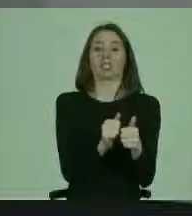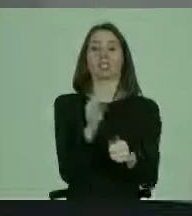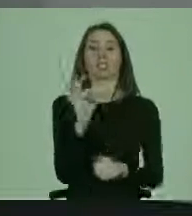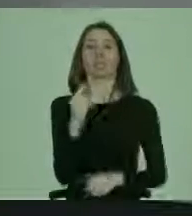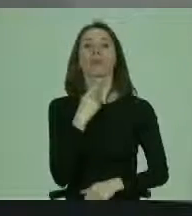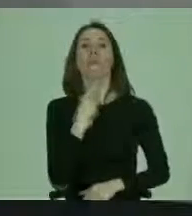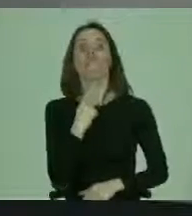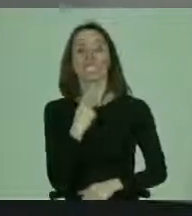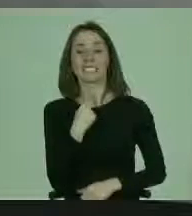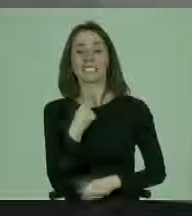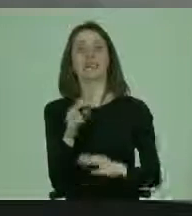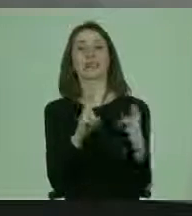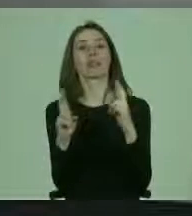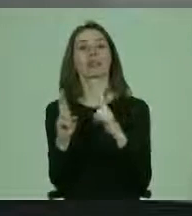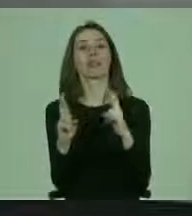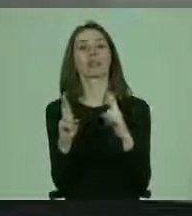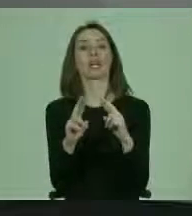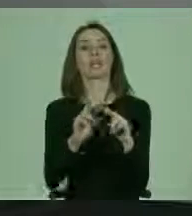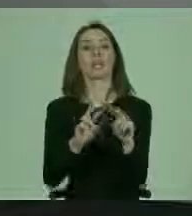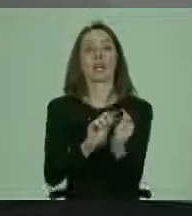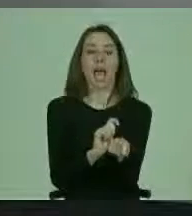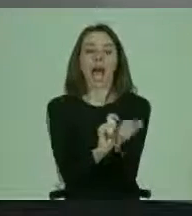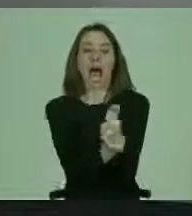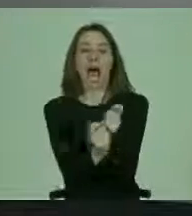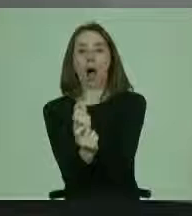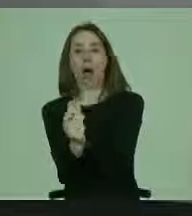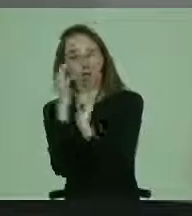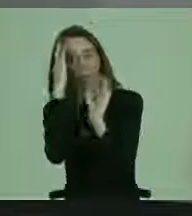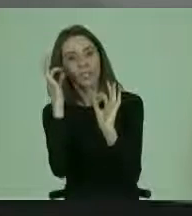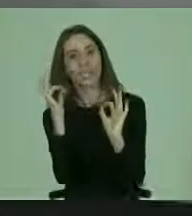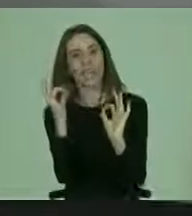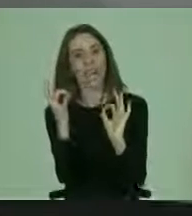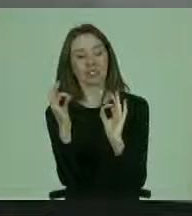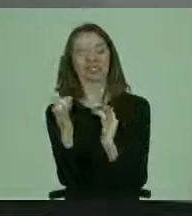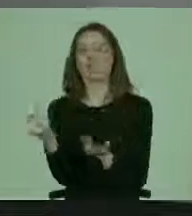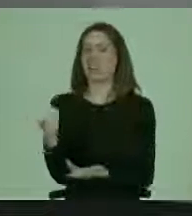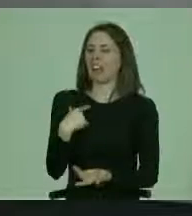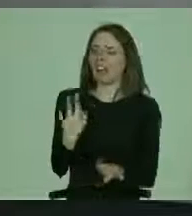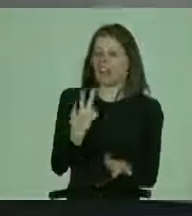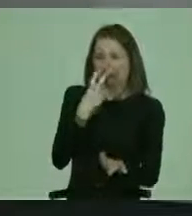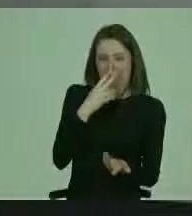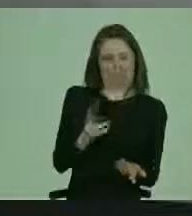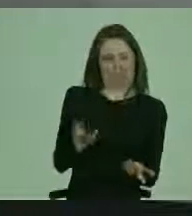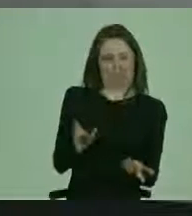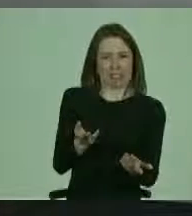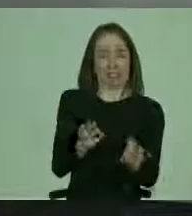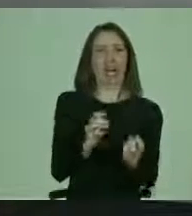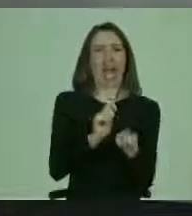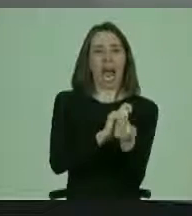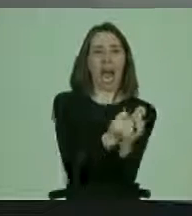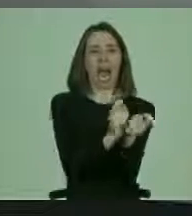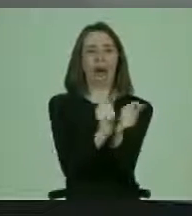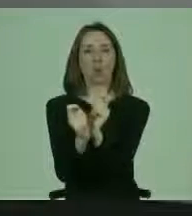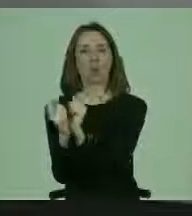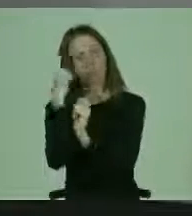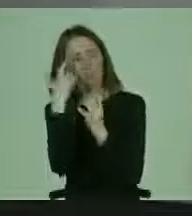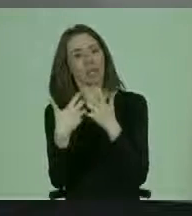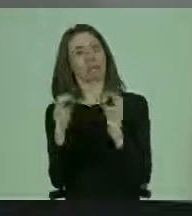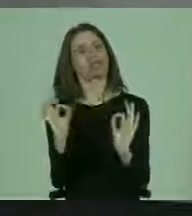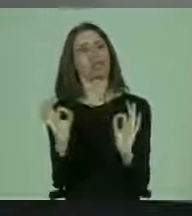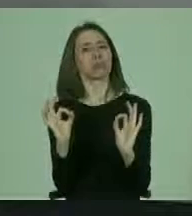por lo mismo quise relacionar con los ajustes razonables. Y ustedes me dirán, ¿y qué tiene que ver con los ajustes razonables con esto?